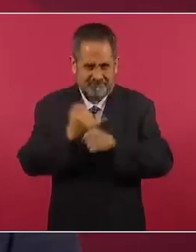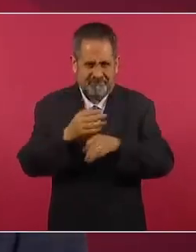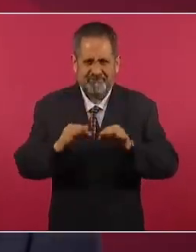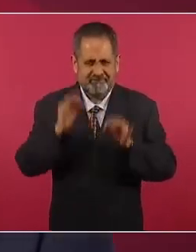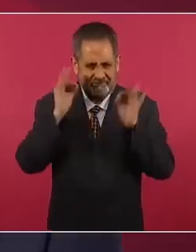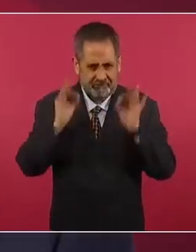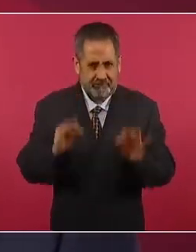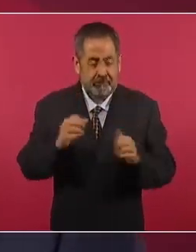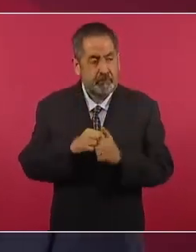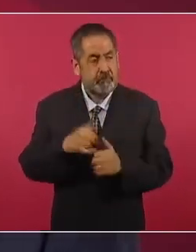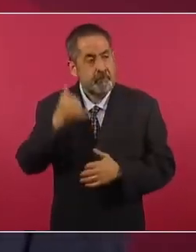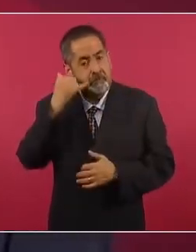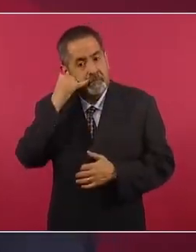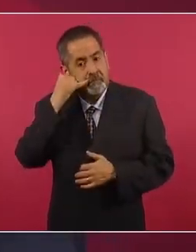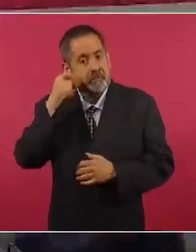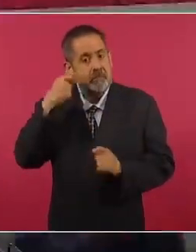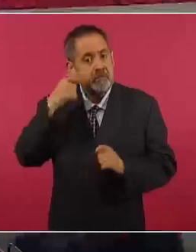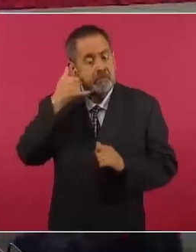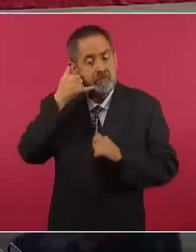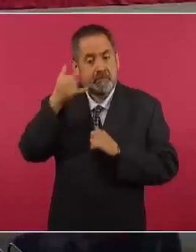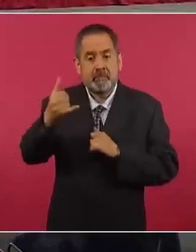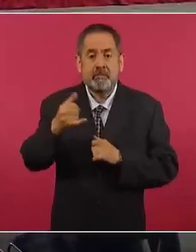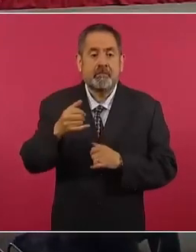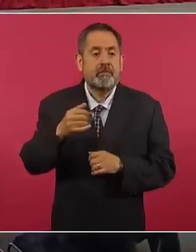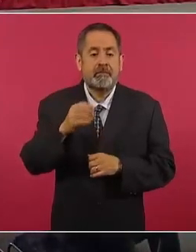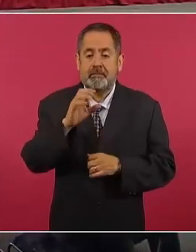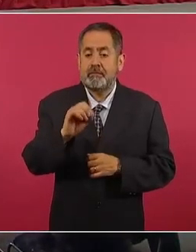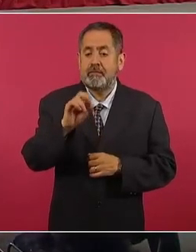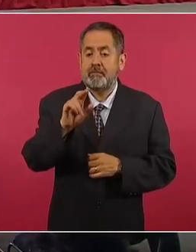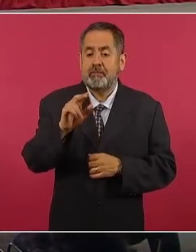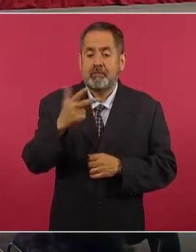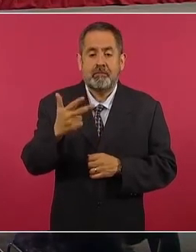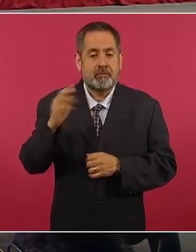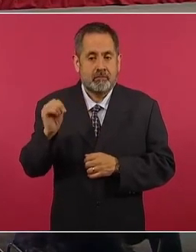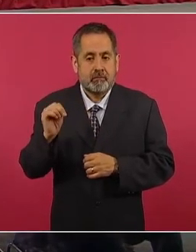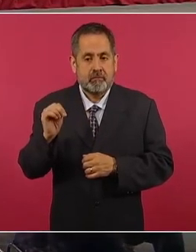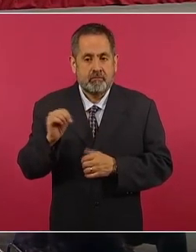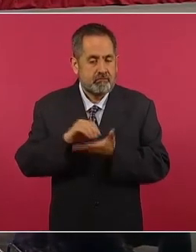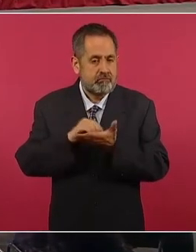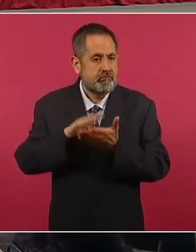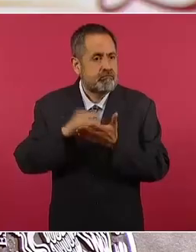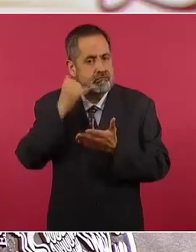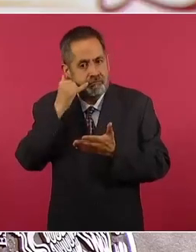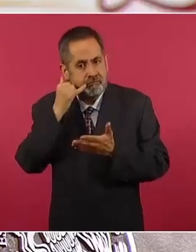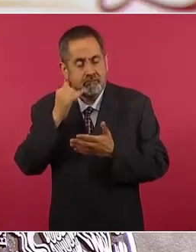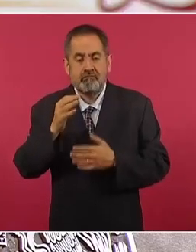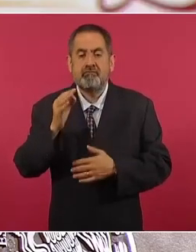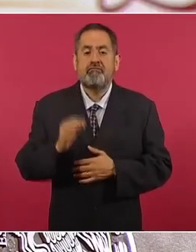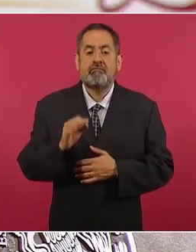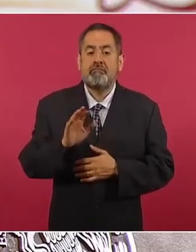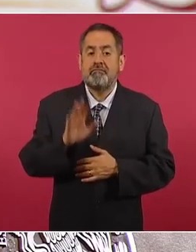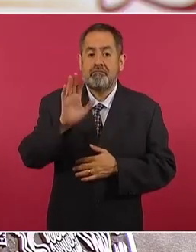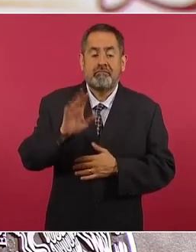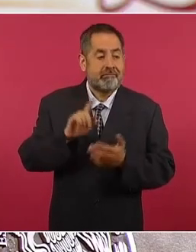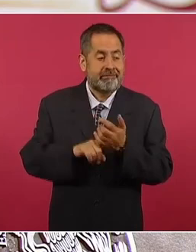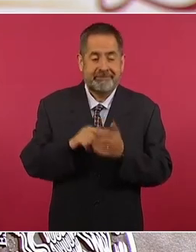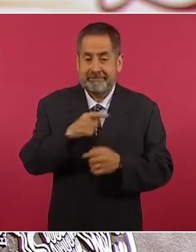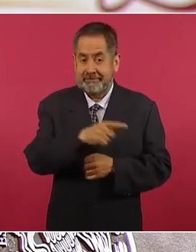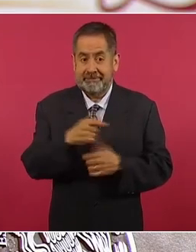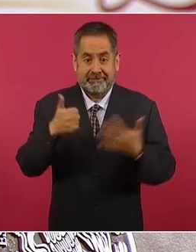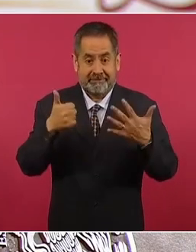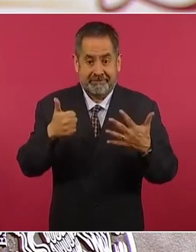con llamadas al teléfono de emergencia 089, donde se acredita que presuntamente seis de los